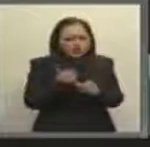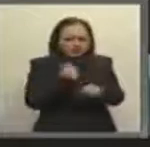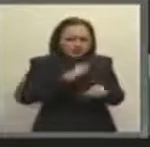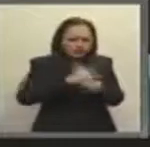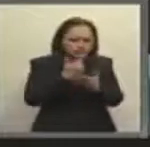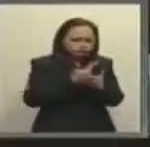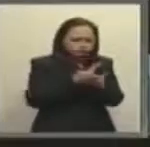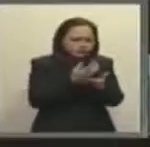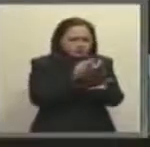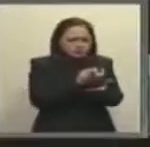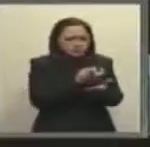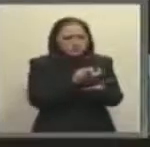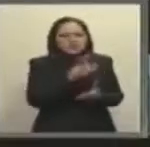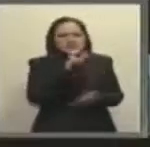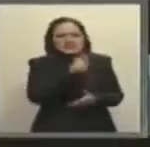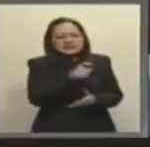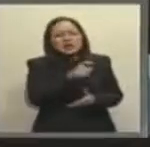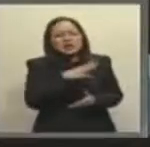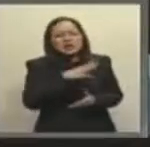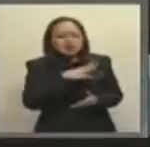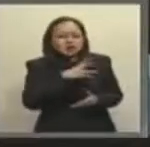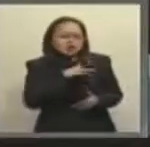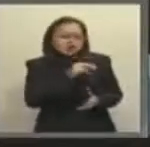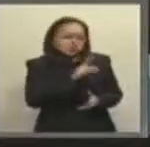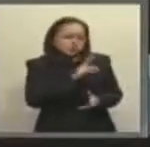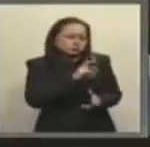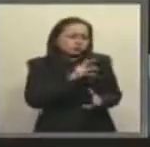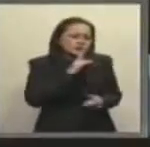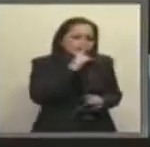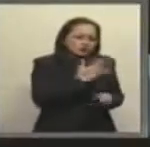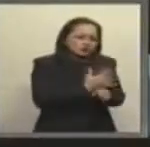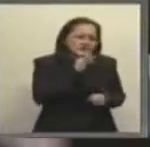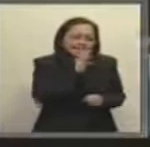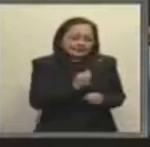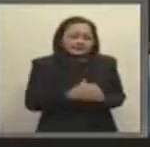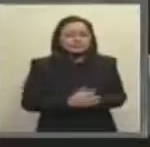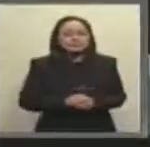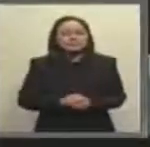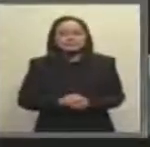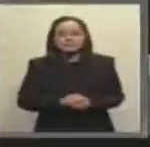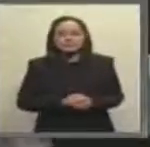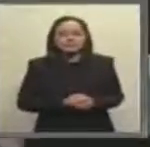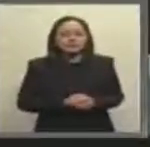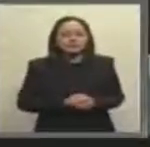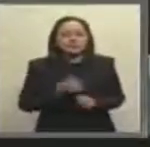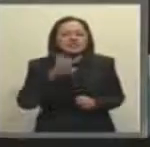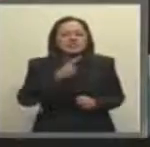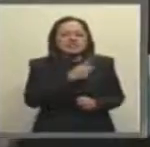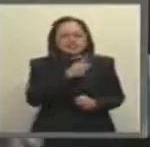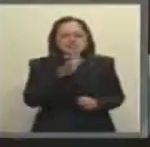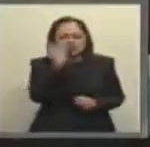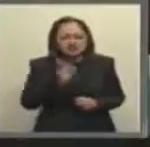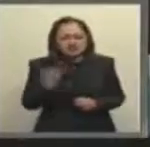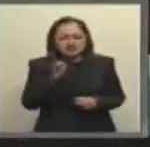ni cualquier minusvalía en el valor de las sociedades de inversión. Decían aquí que era 100% estatal. ¿Para qué?